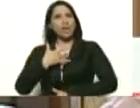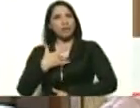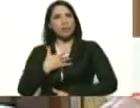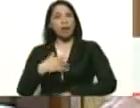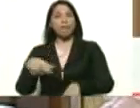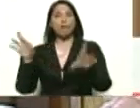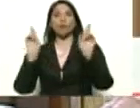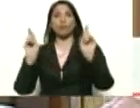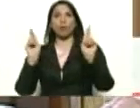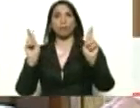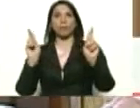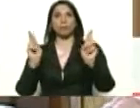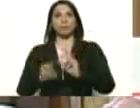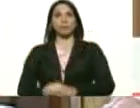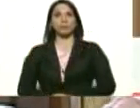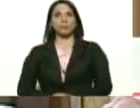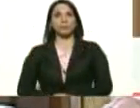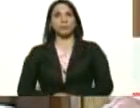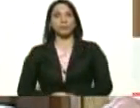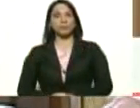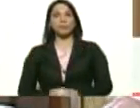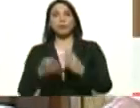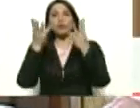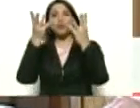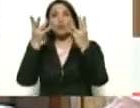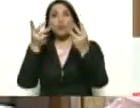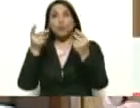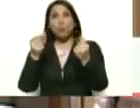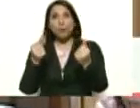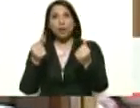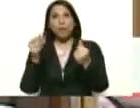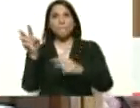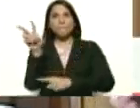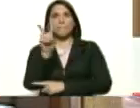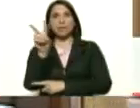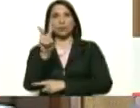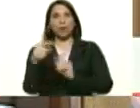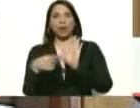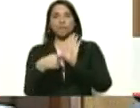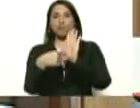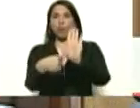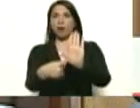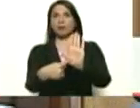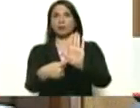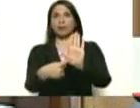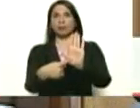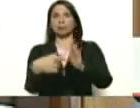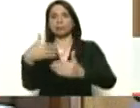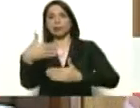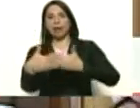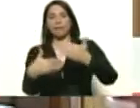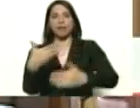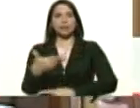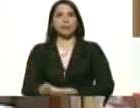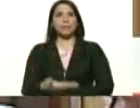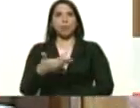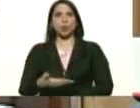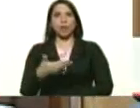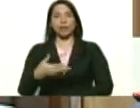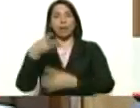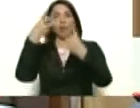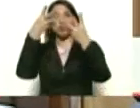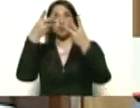Afortunadamente, los números en Venezuela muestran un avance importante en el número de casos